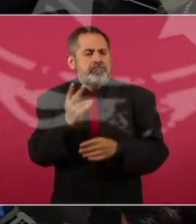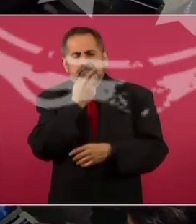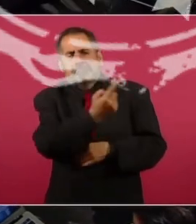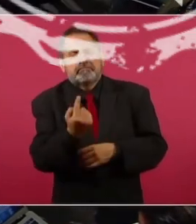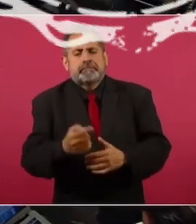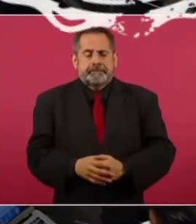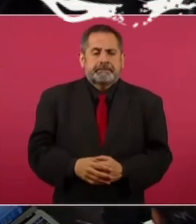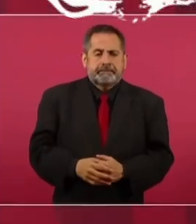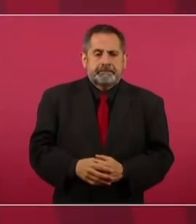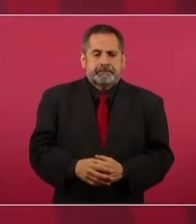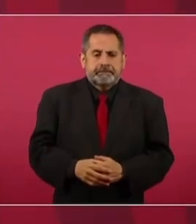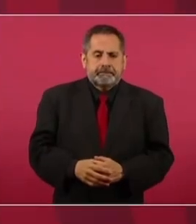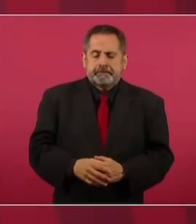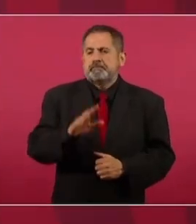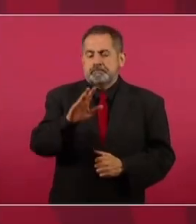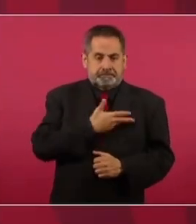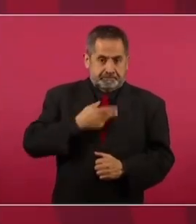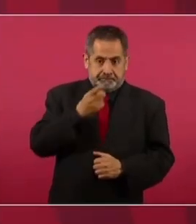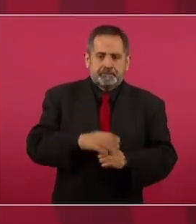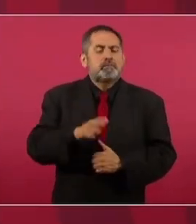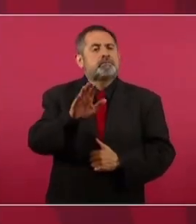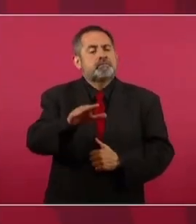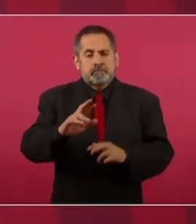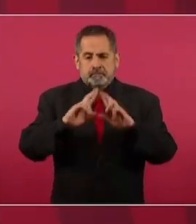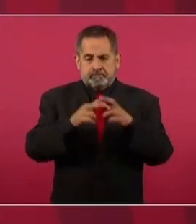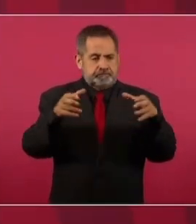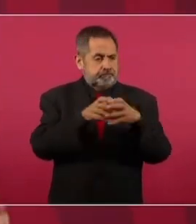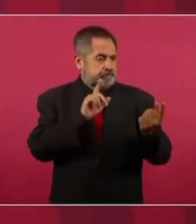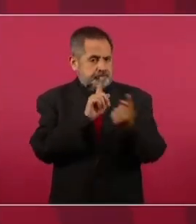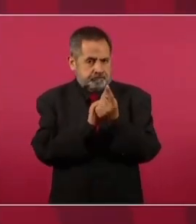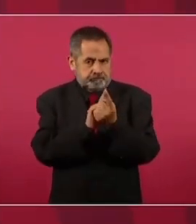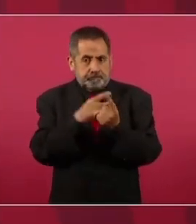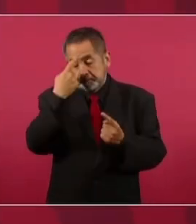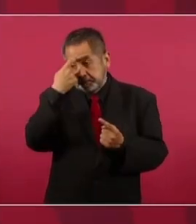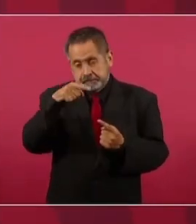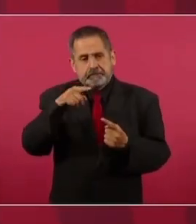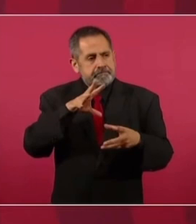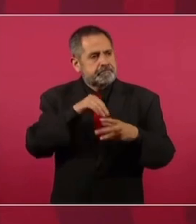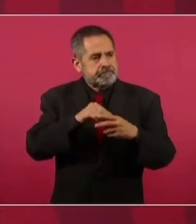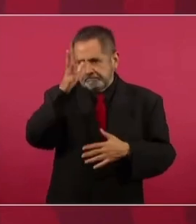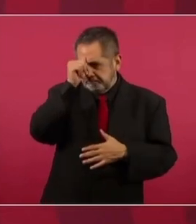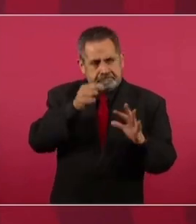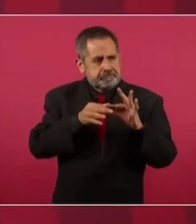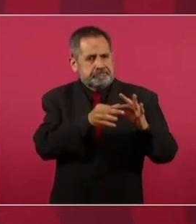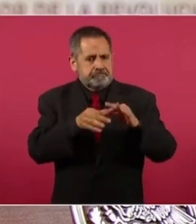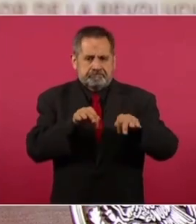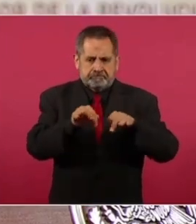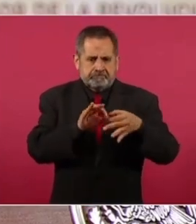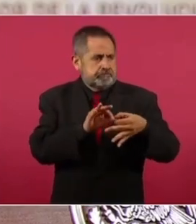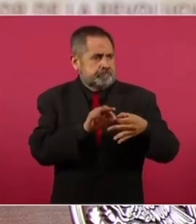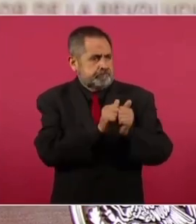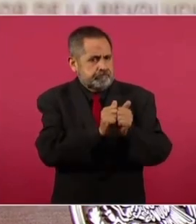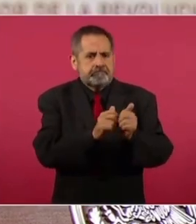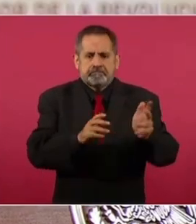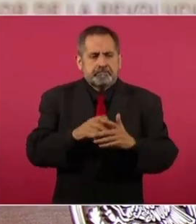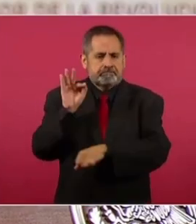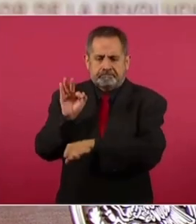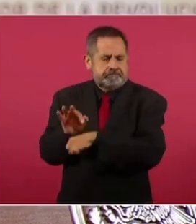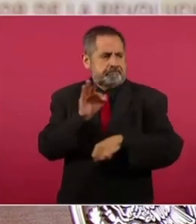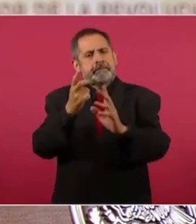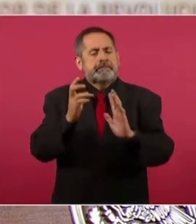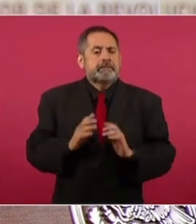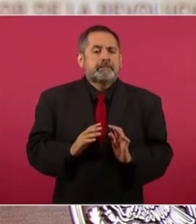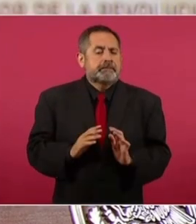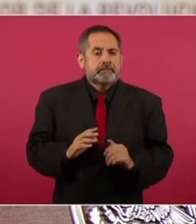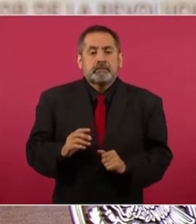En general, es una reunión para reafirmar nuestro compromiso de trabajar juntos en beneficio de nuestros